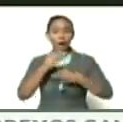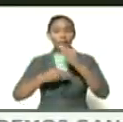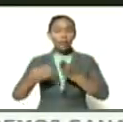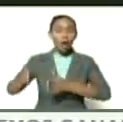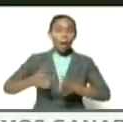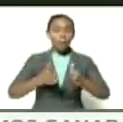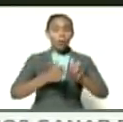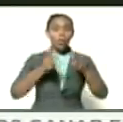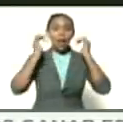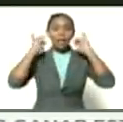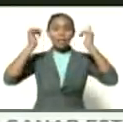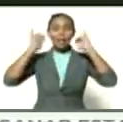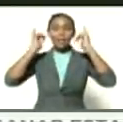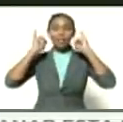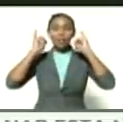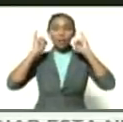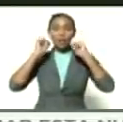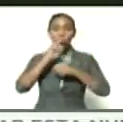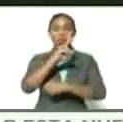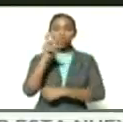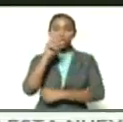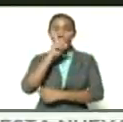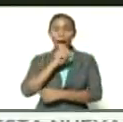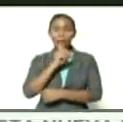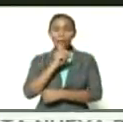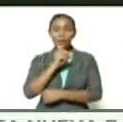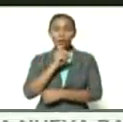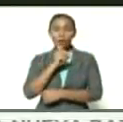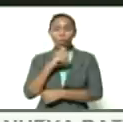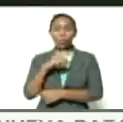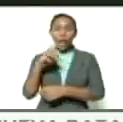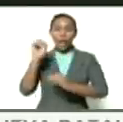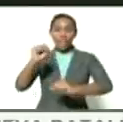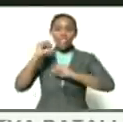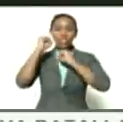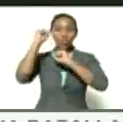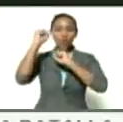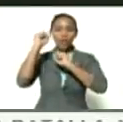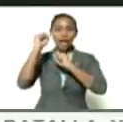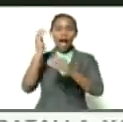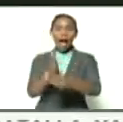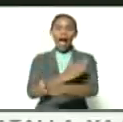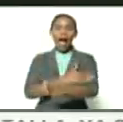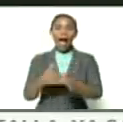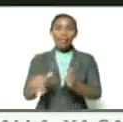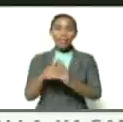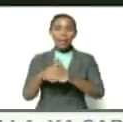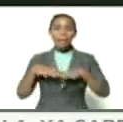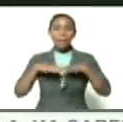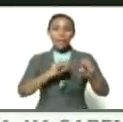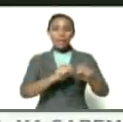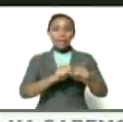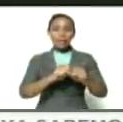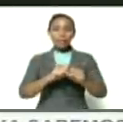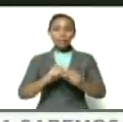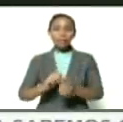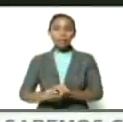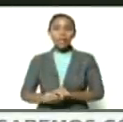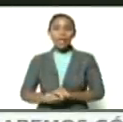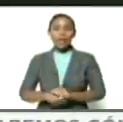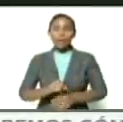de la conmemoración de los 200 años de la victoria antiimperialista anticolonialista